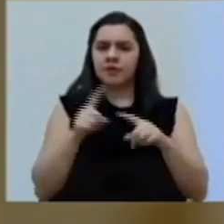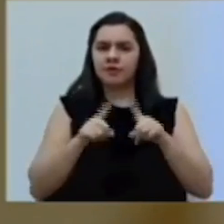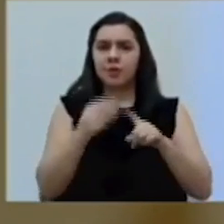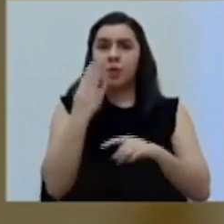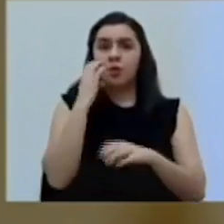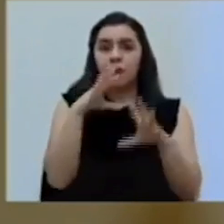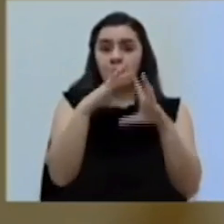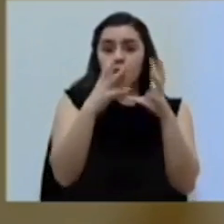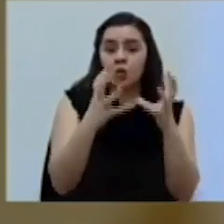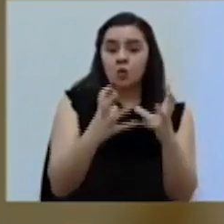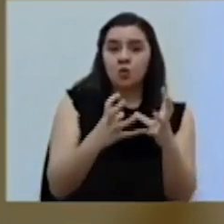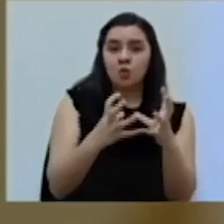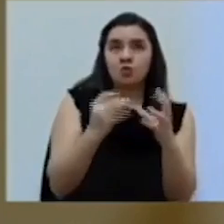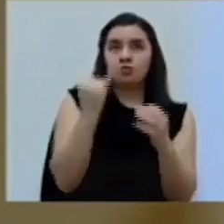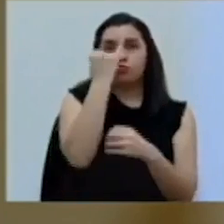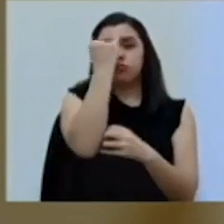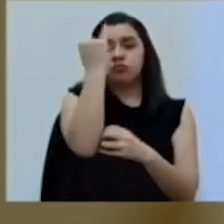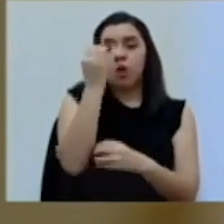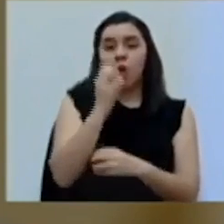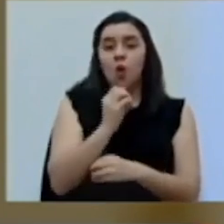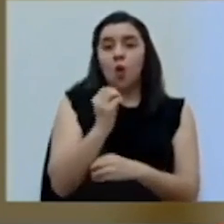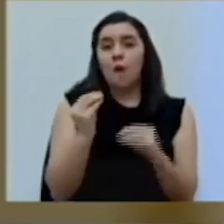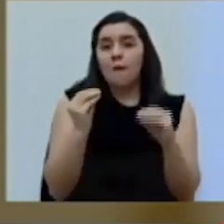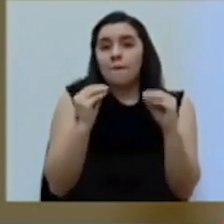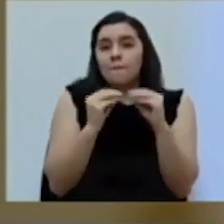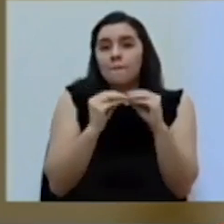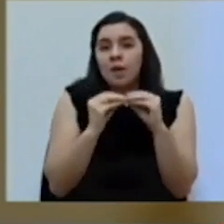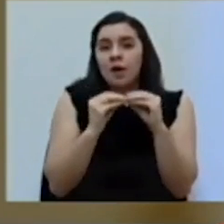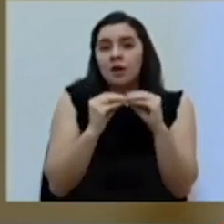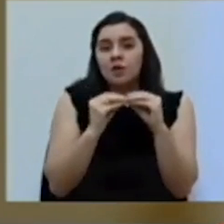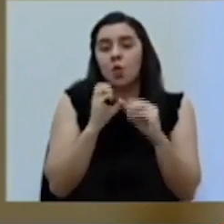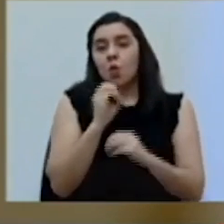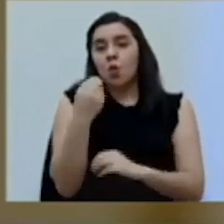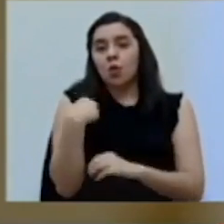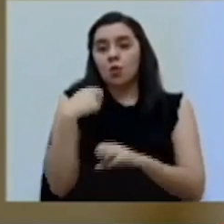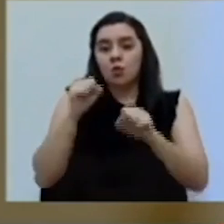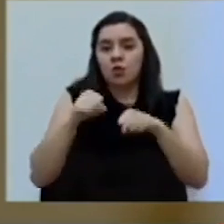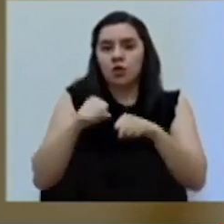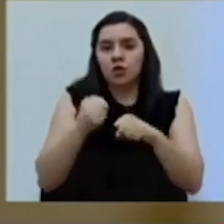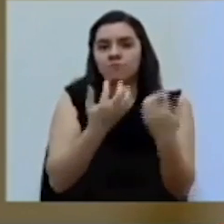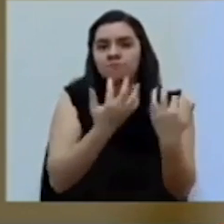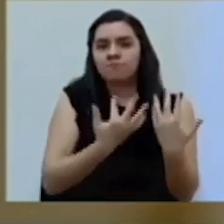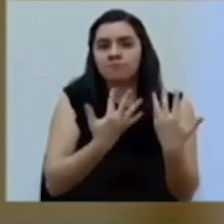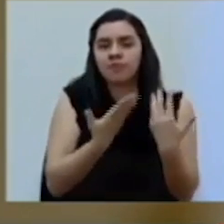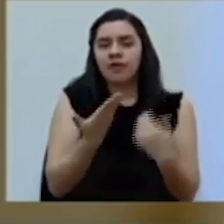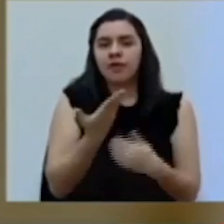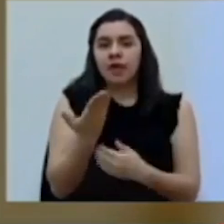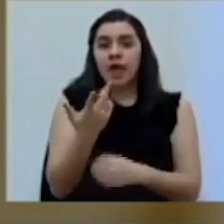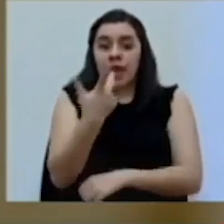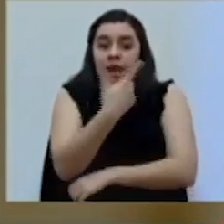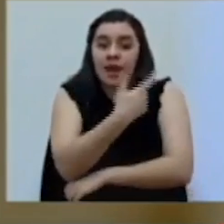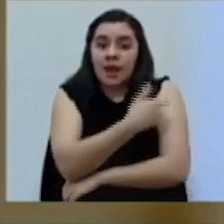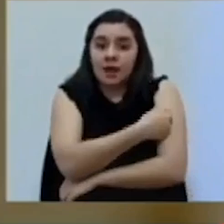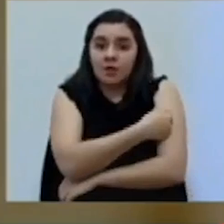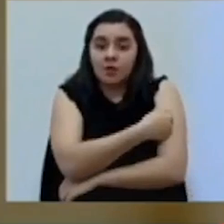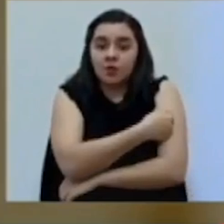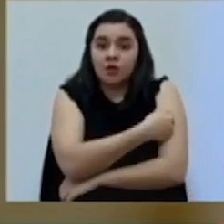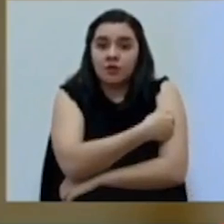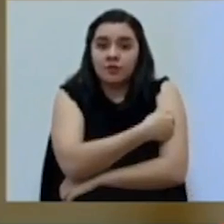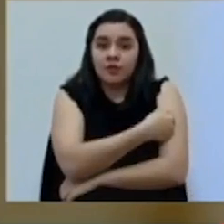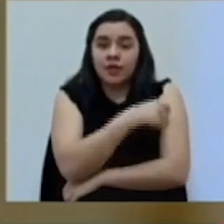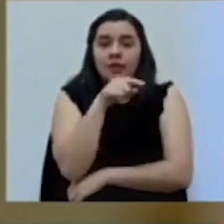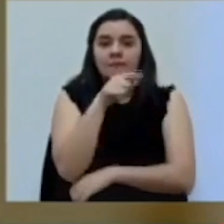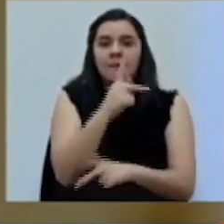mundo ideal o lo más, lo que uno podría aspirar es la vacuna en el sentido de que